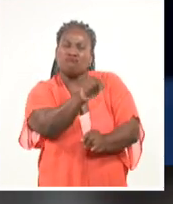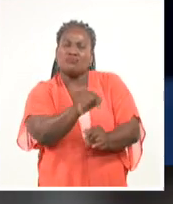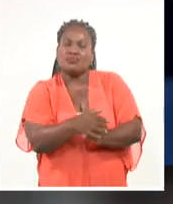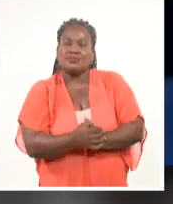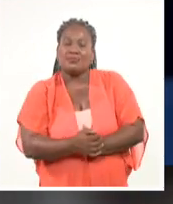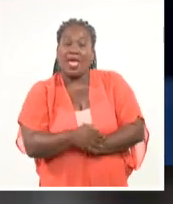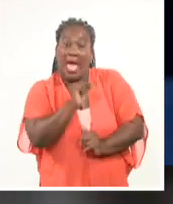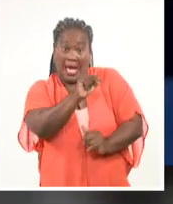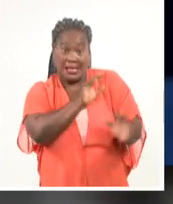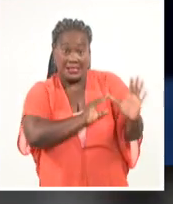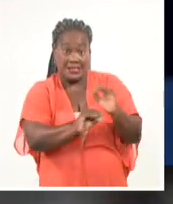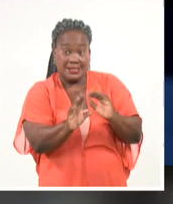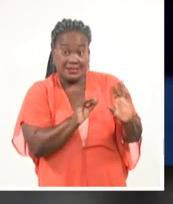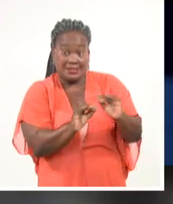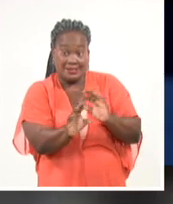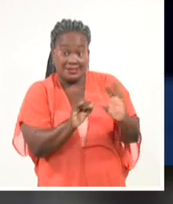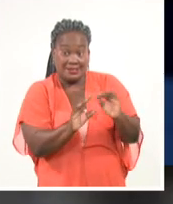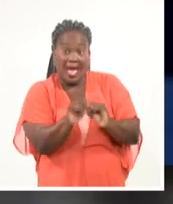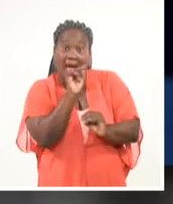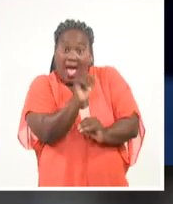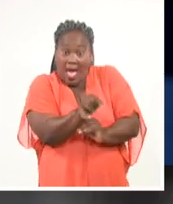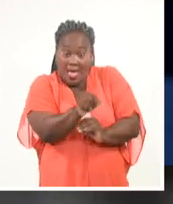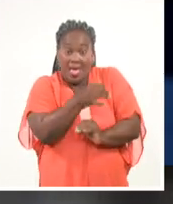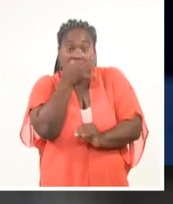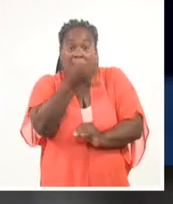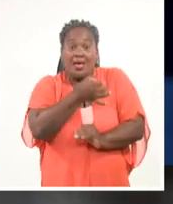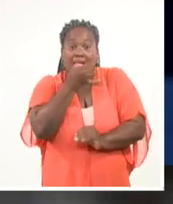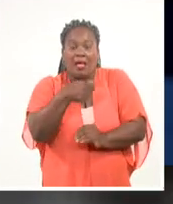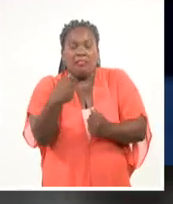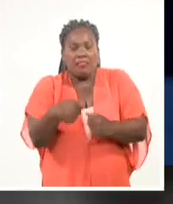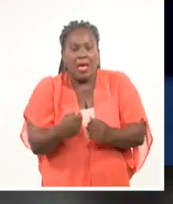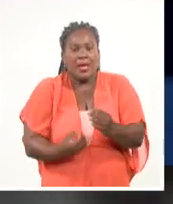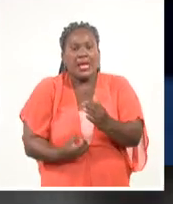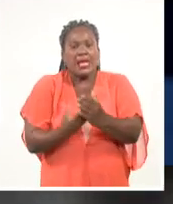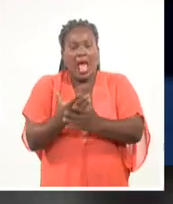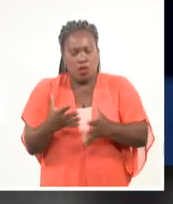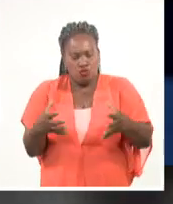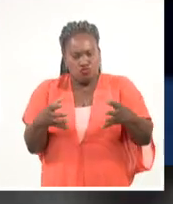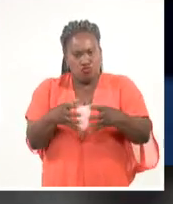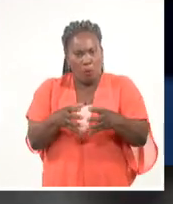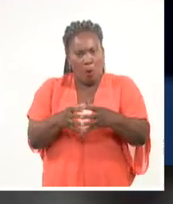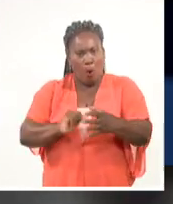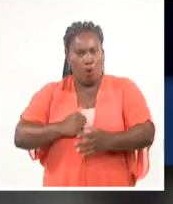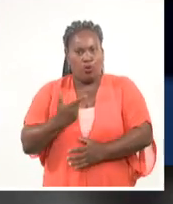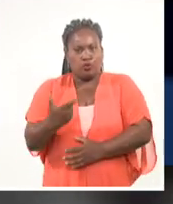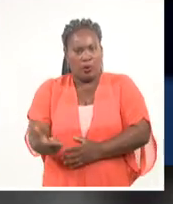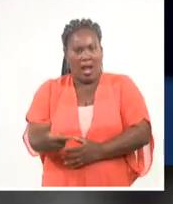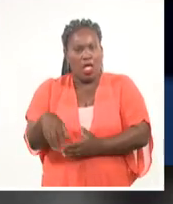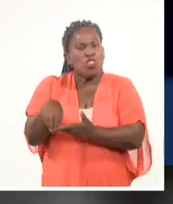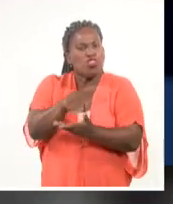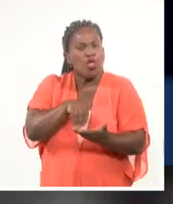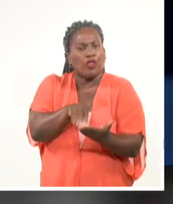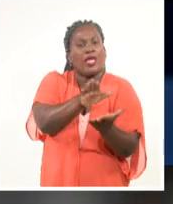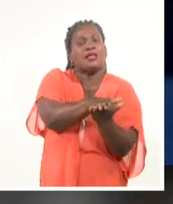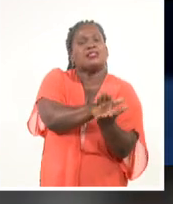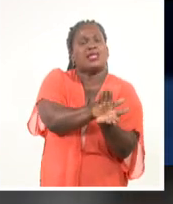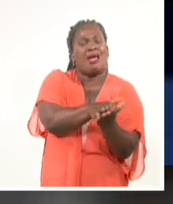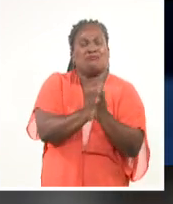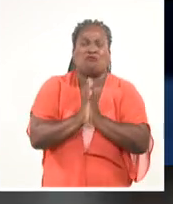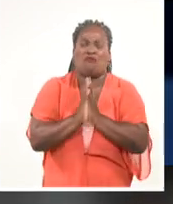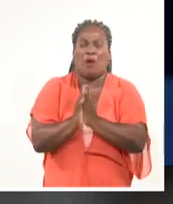Esa conversación se refirió a crear un movimiento cultural en la Ciénaga de Zapata y que yo lo ayudara.